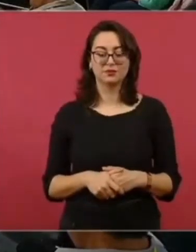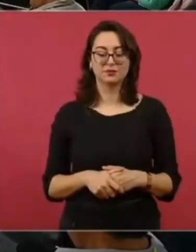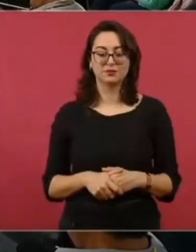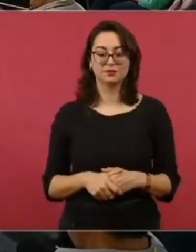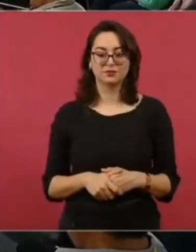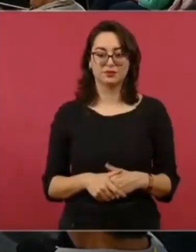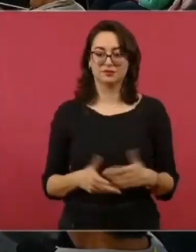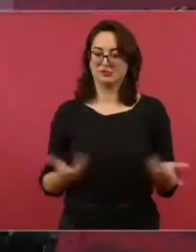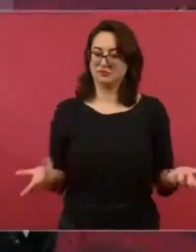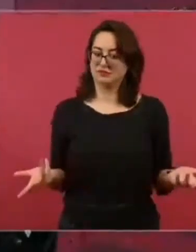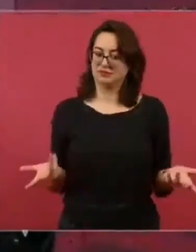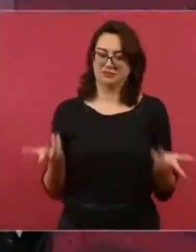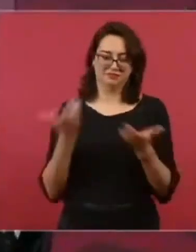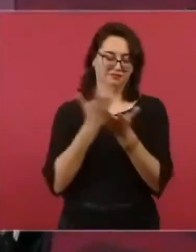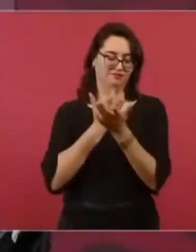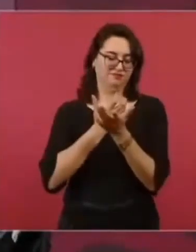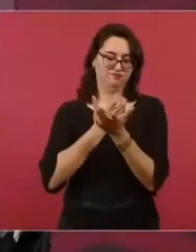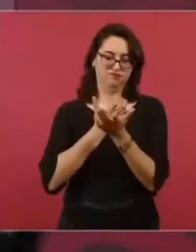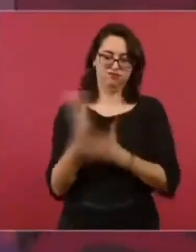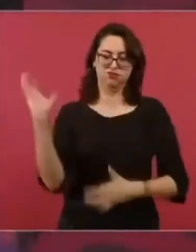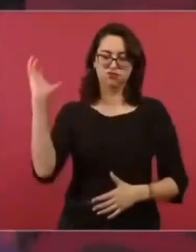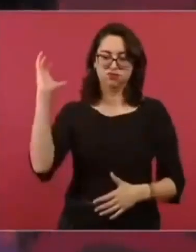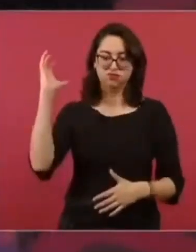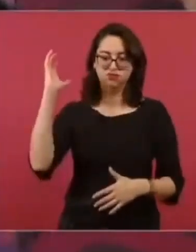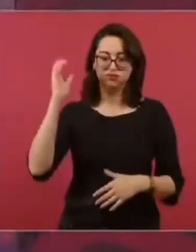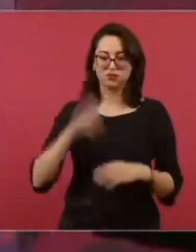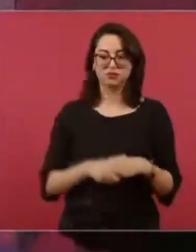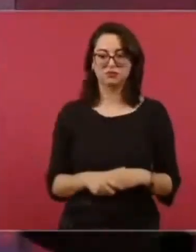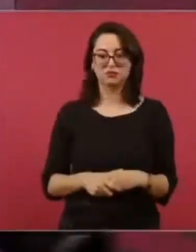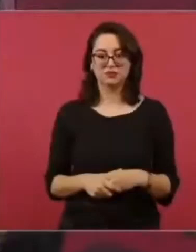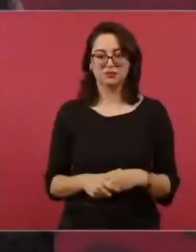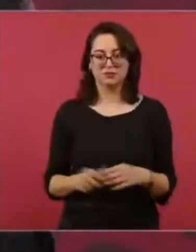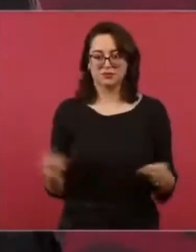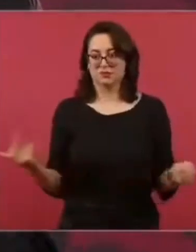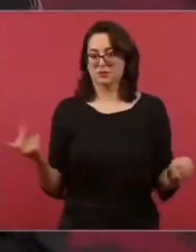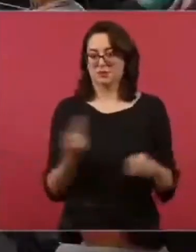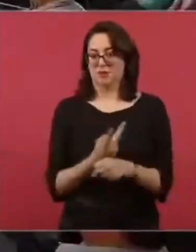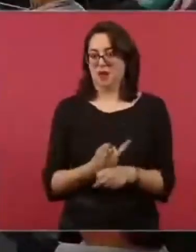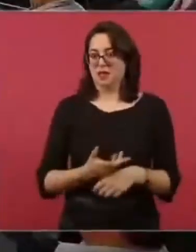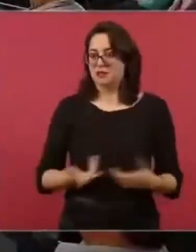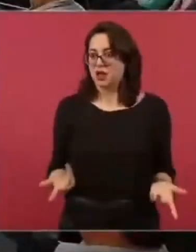el extremo. O sea, bueno, ¿dónde está la doctrina?